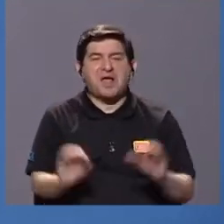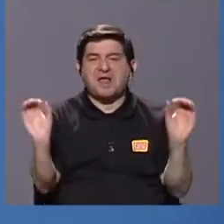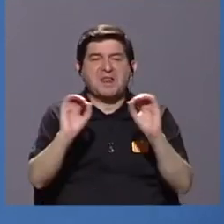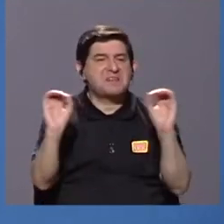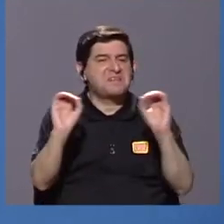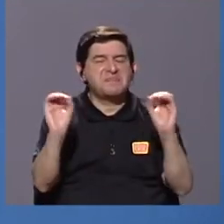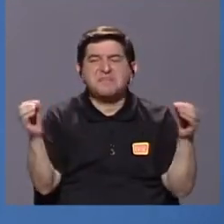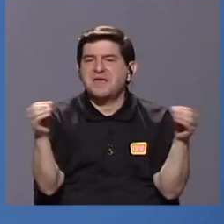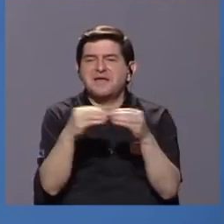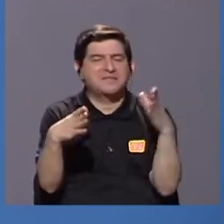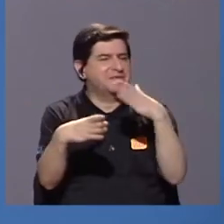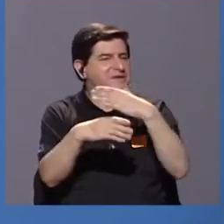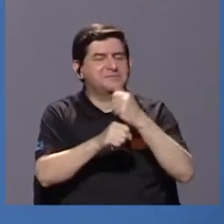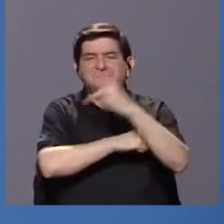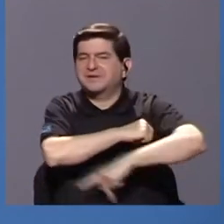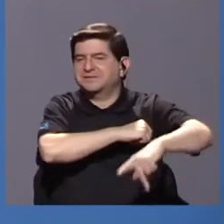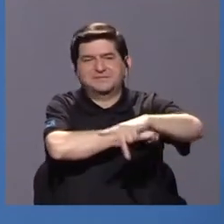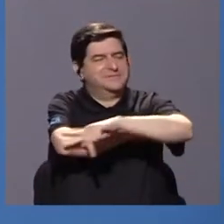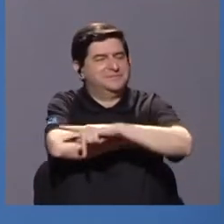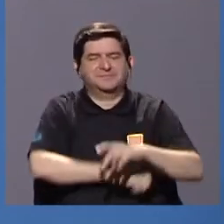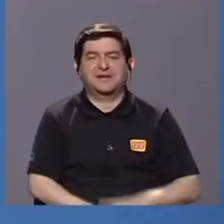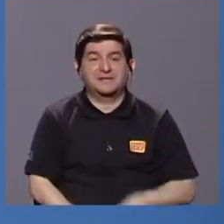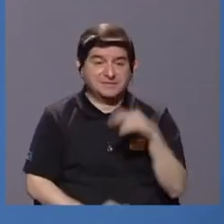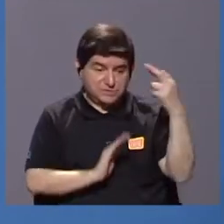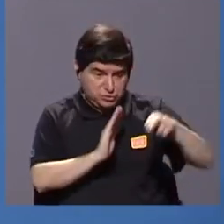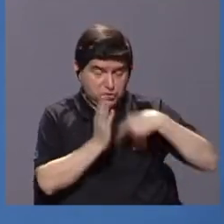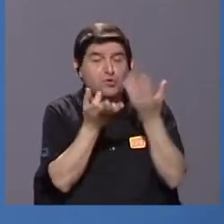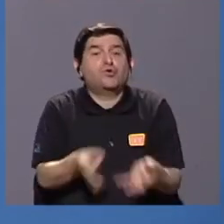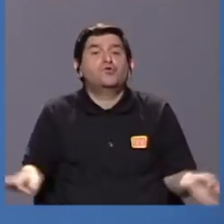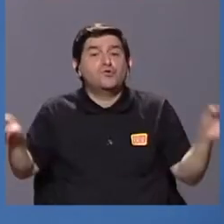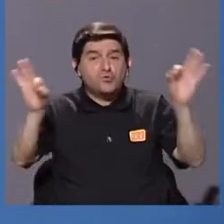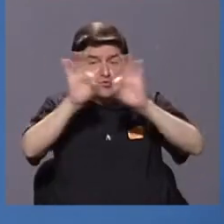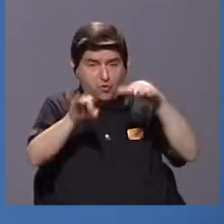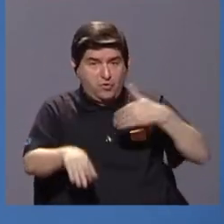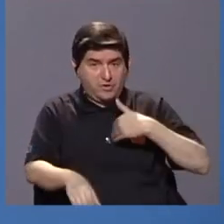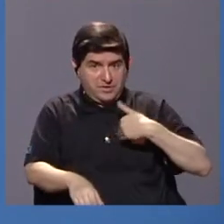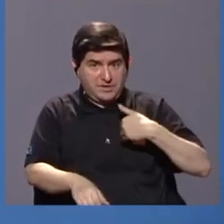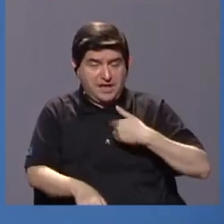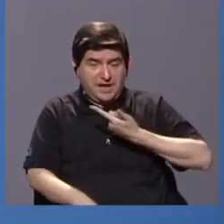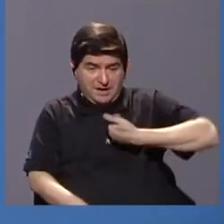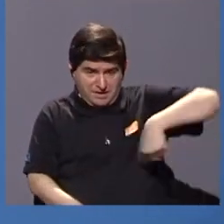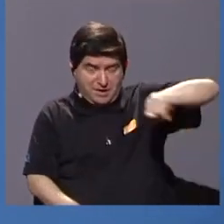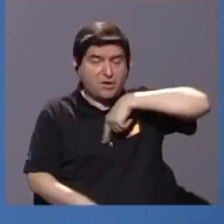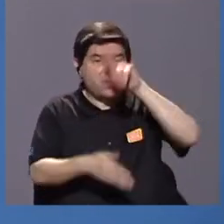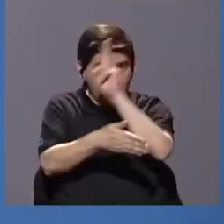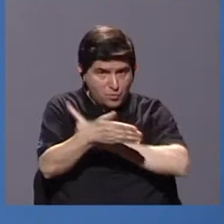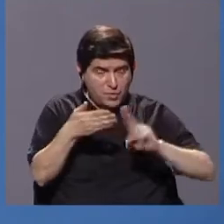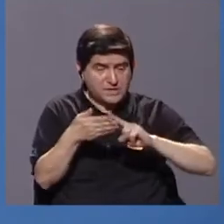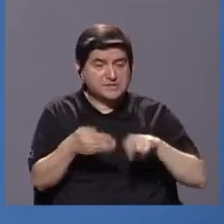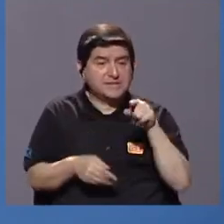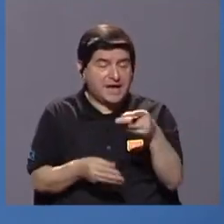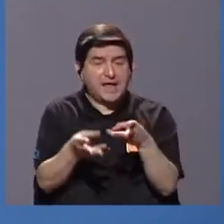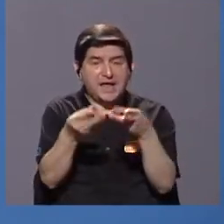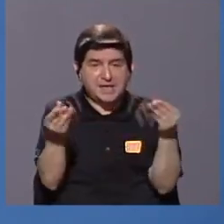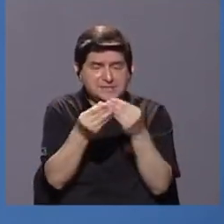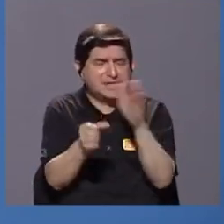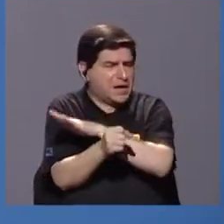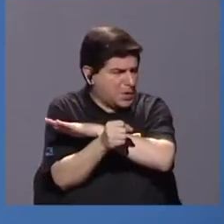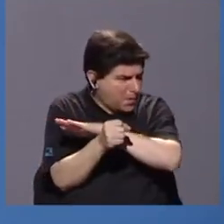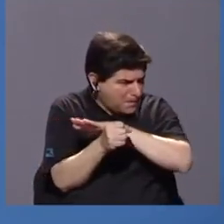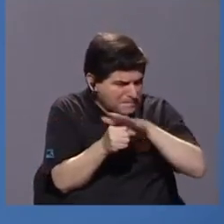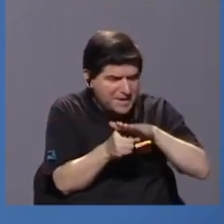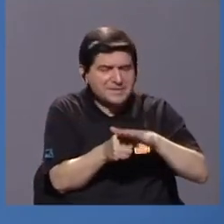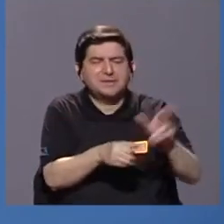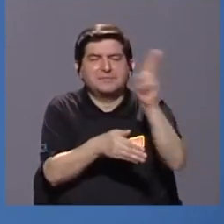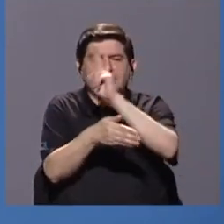nadie, lo hace en este país. Ese es el papel tan importante que cumple nuestra universidad. Este es un producto íntegramente